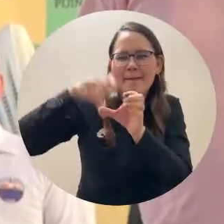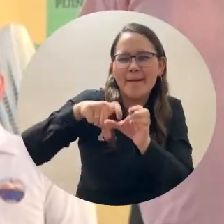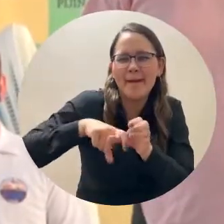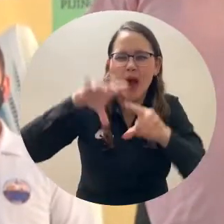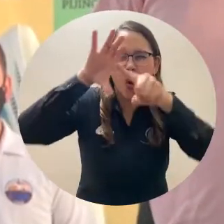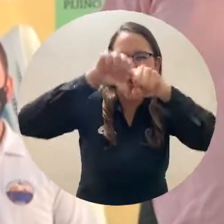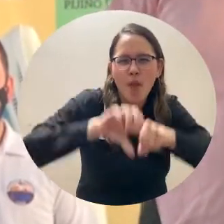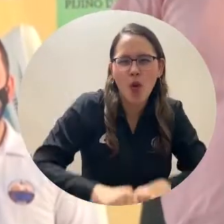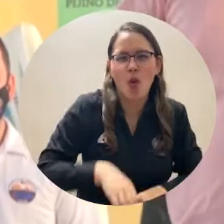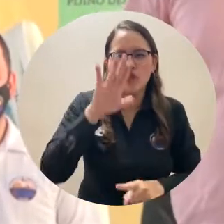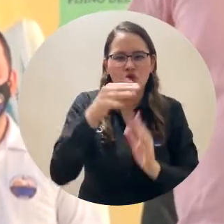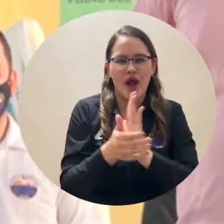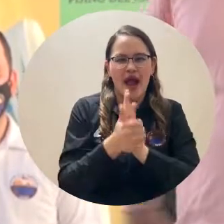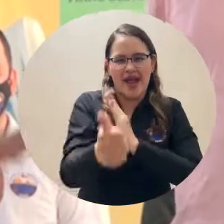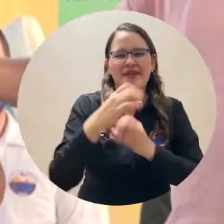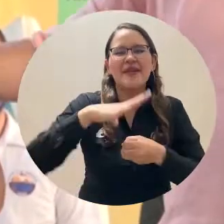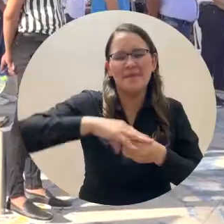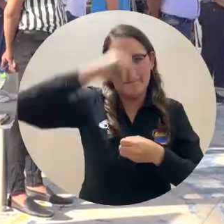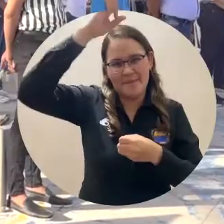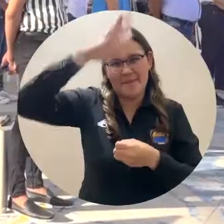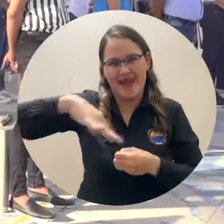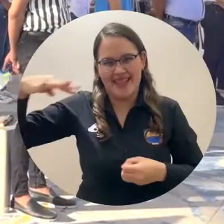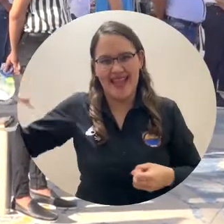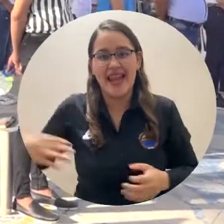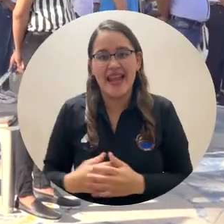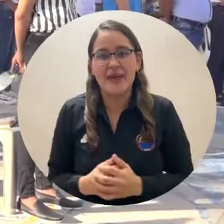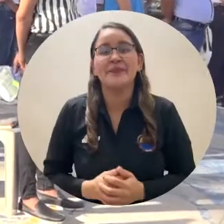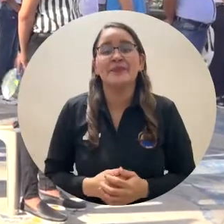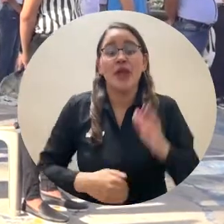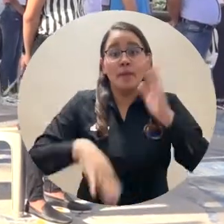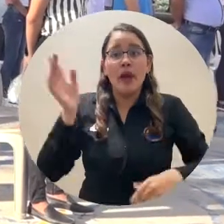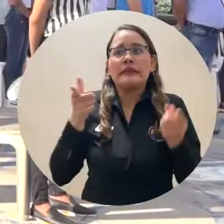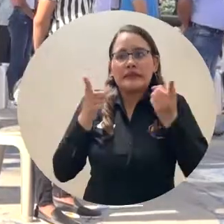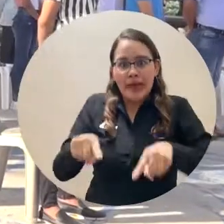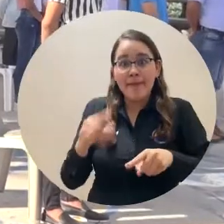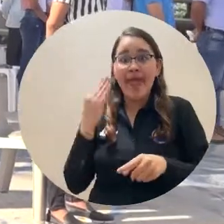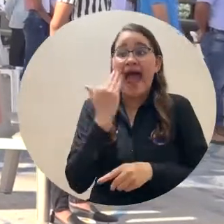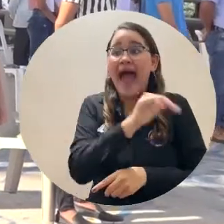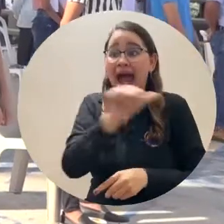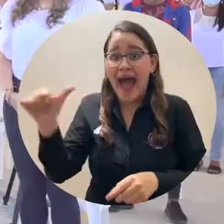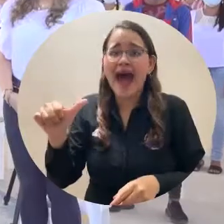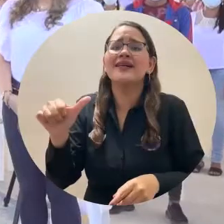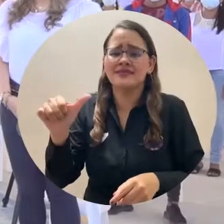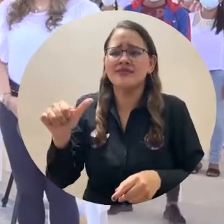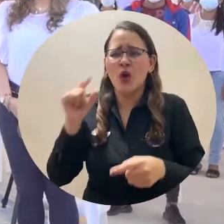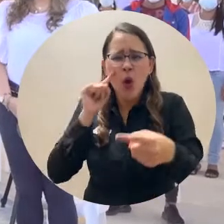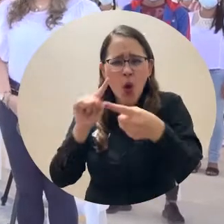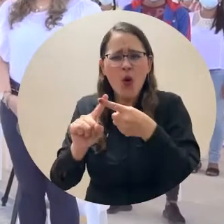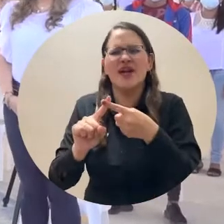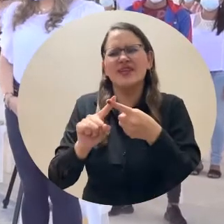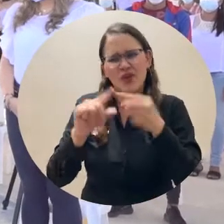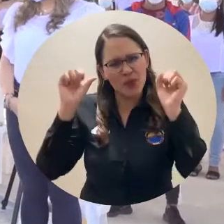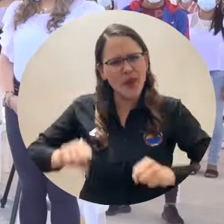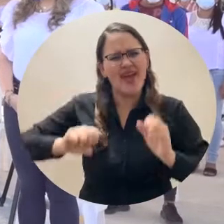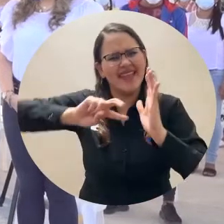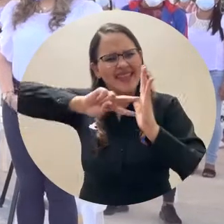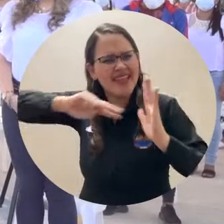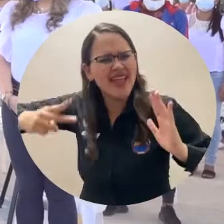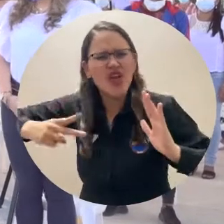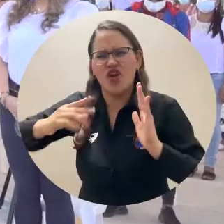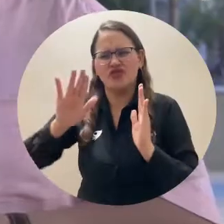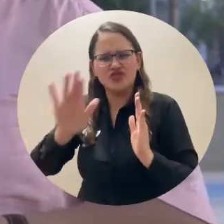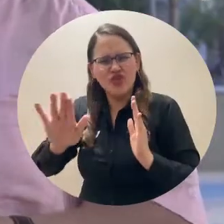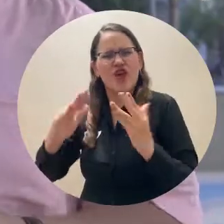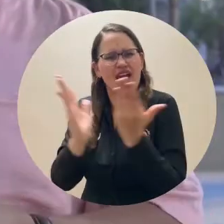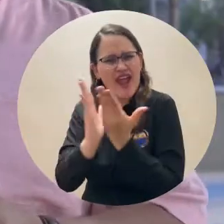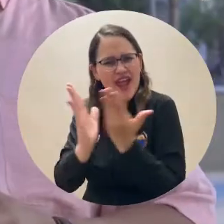un convenio para favorecer a las madres comunitarias para que se puedan capacitar y ser tecnólogas en primera infancia, teniendo en cuenta que